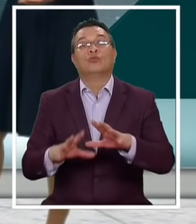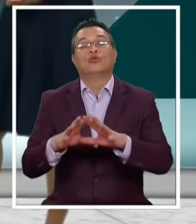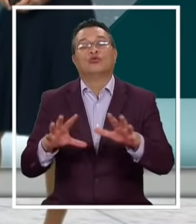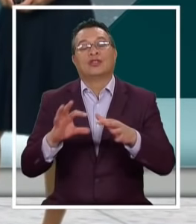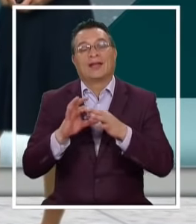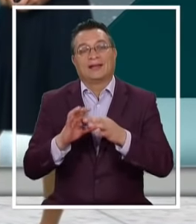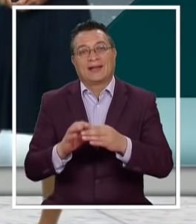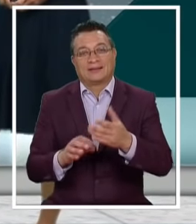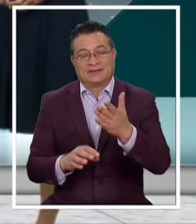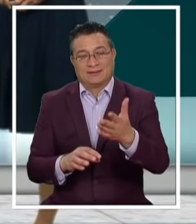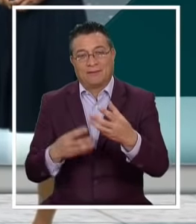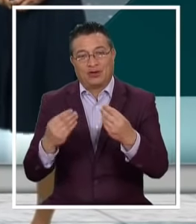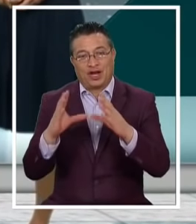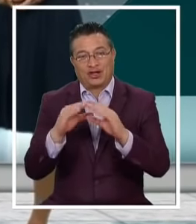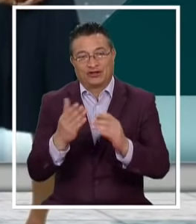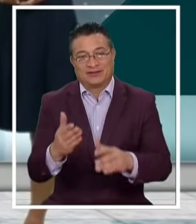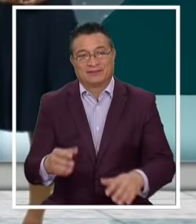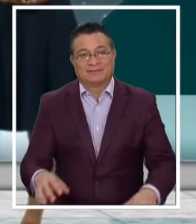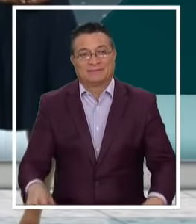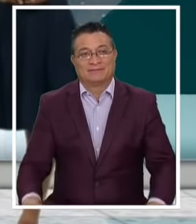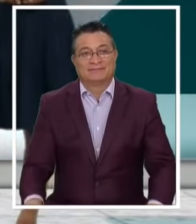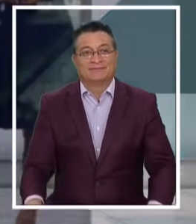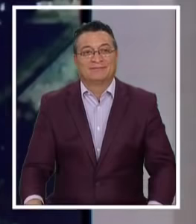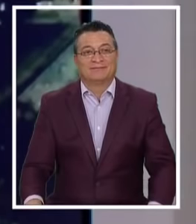gracias Gracias a Buenas noches Y a todos